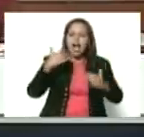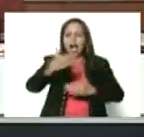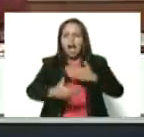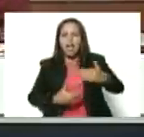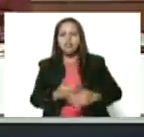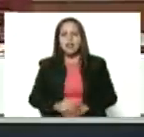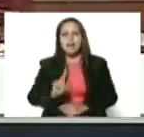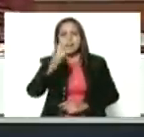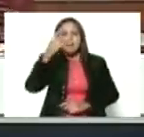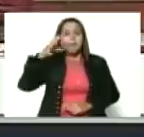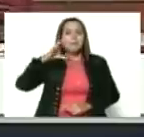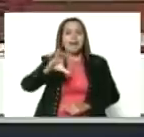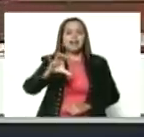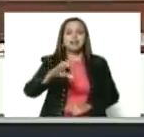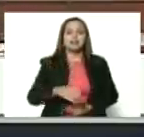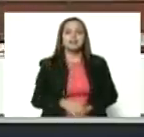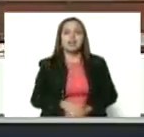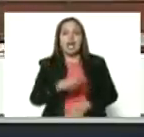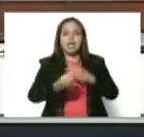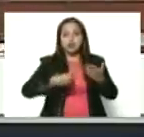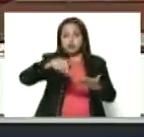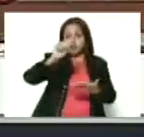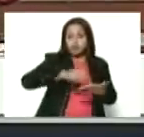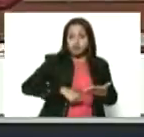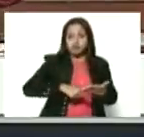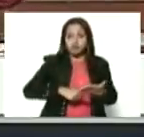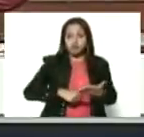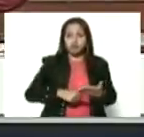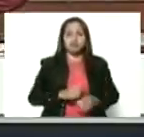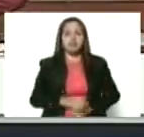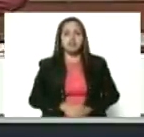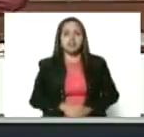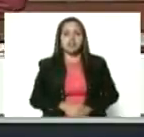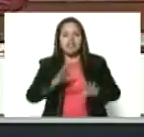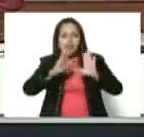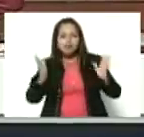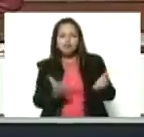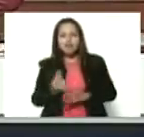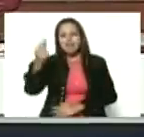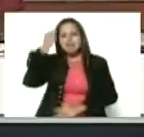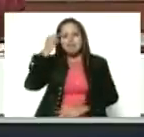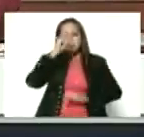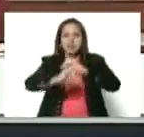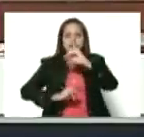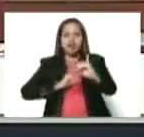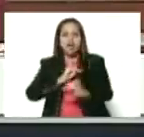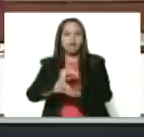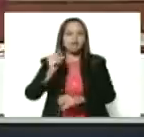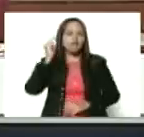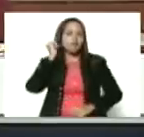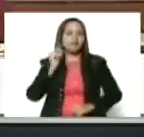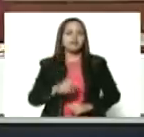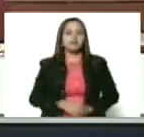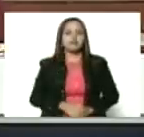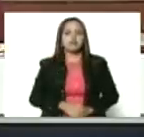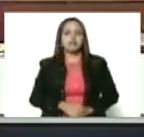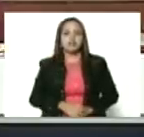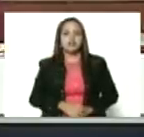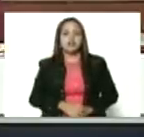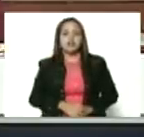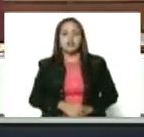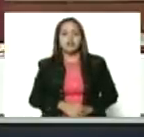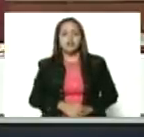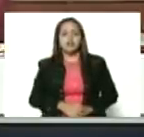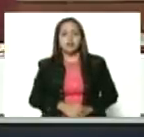primer país que decretó en el mundo el Día Internacional de la Mujer fue la Unión de